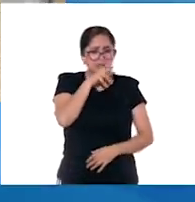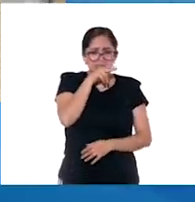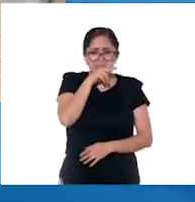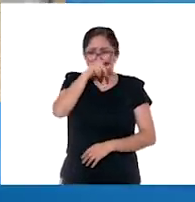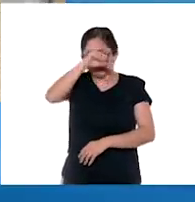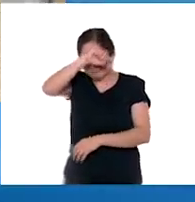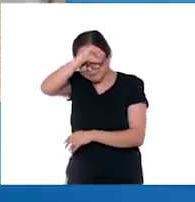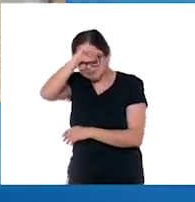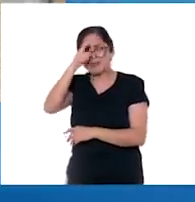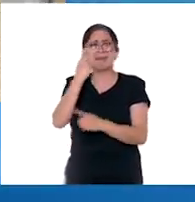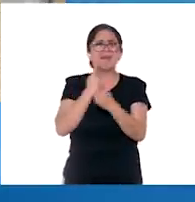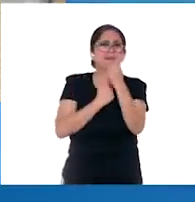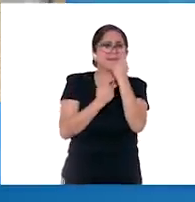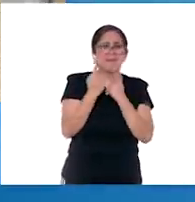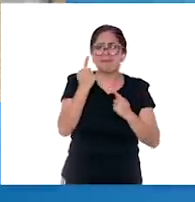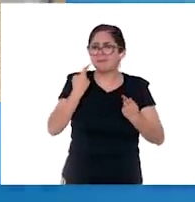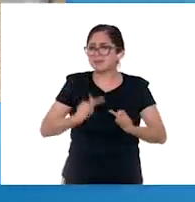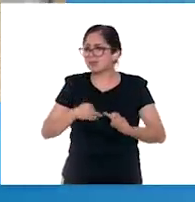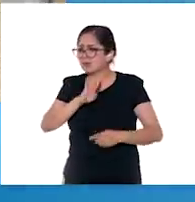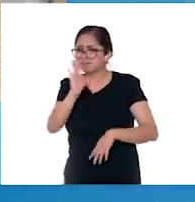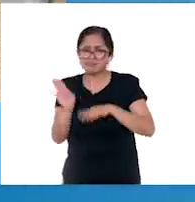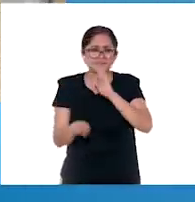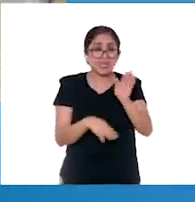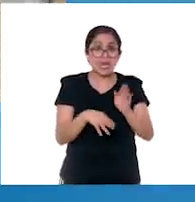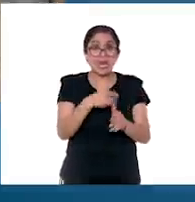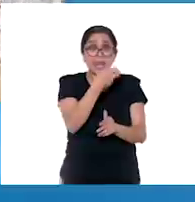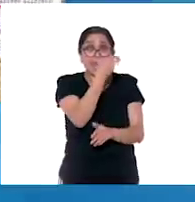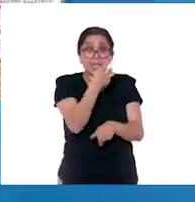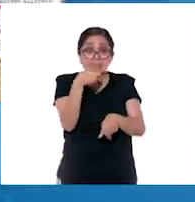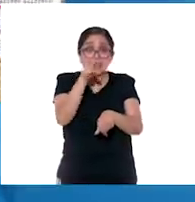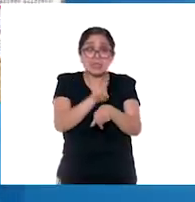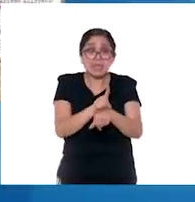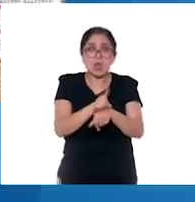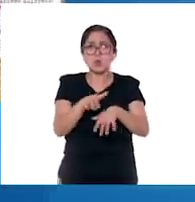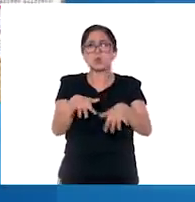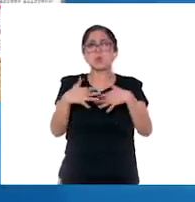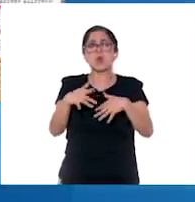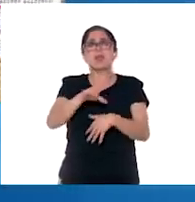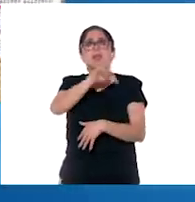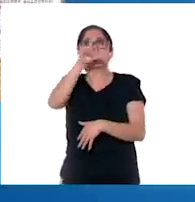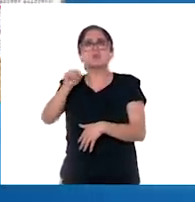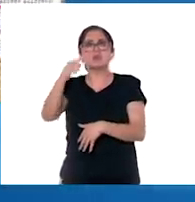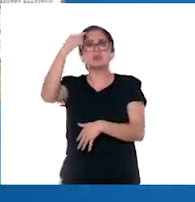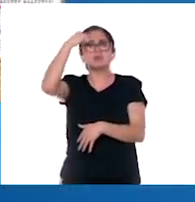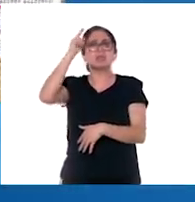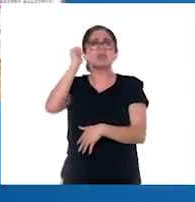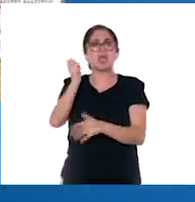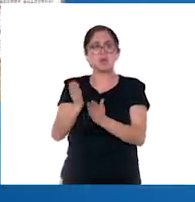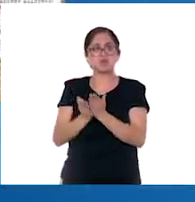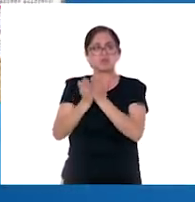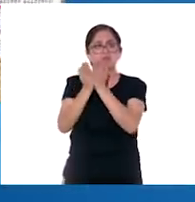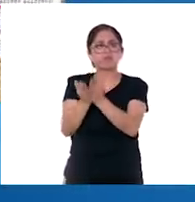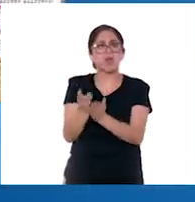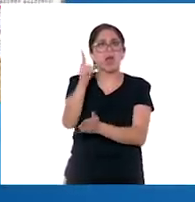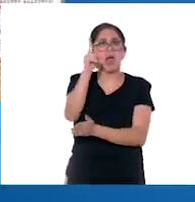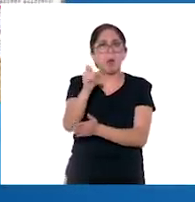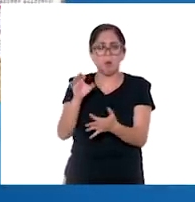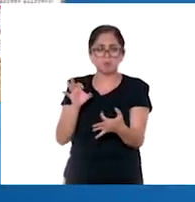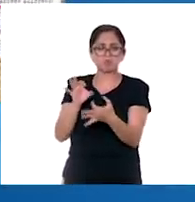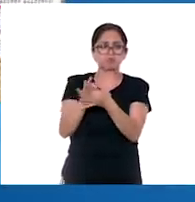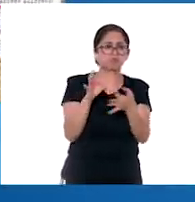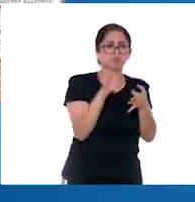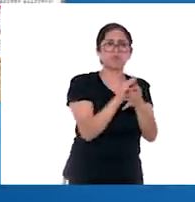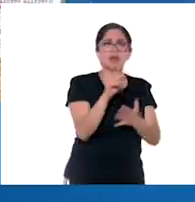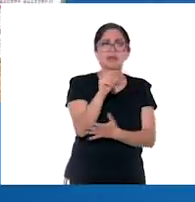rindiendo homenaje a los caídos. Este día pasó a la historia como la noche, mandó construir bergantines para atacar por el agua y reforzó sus alianzas con los